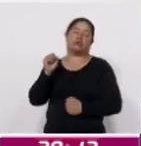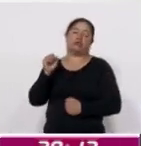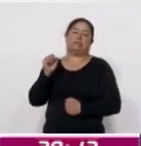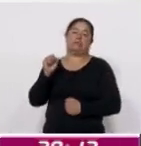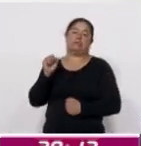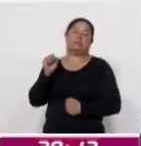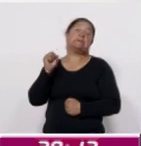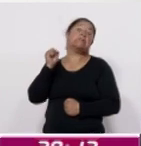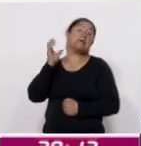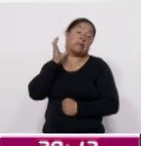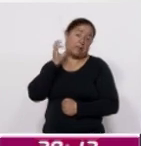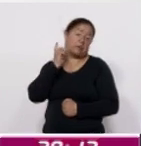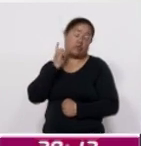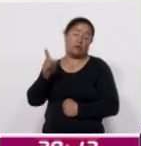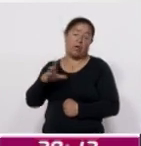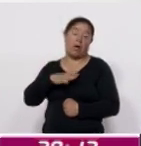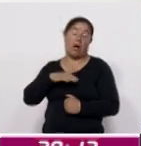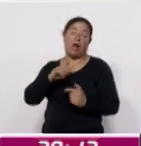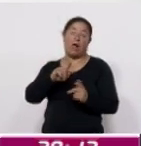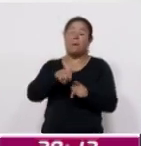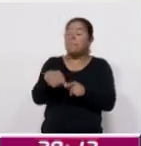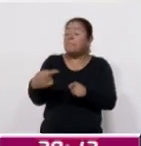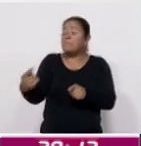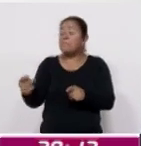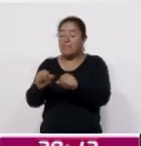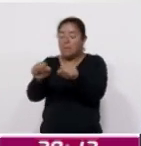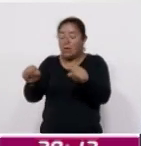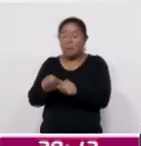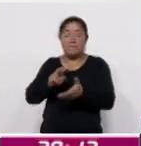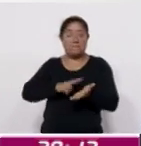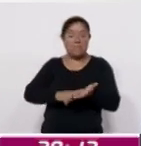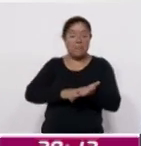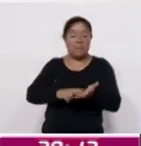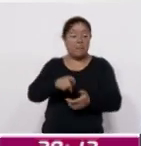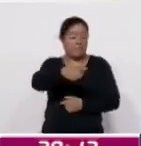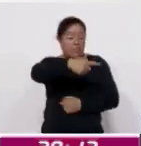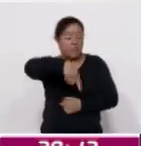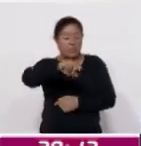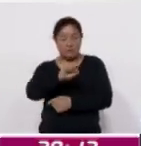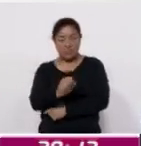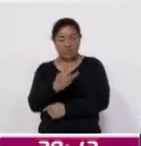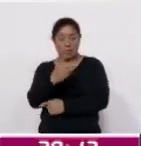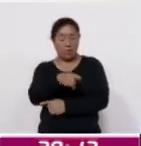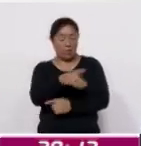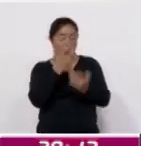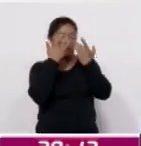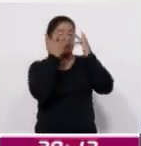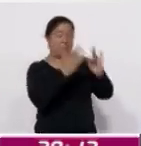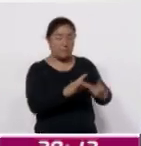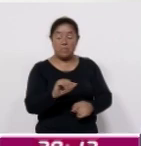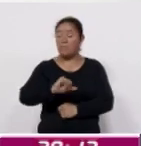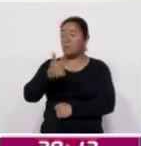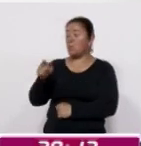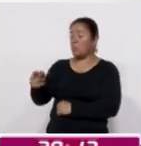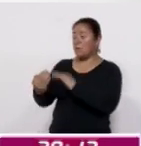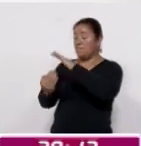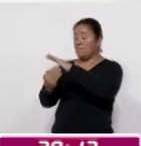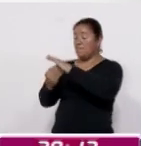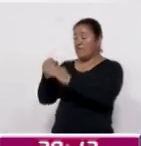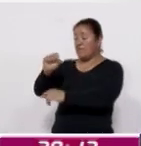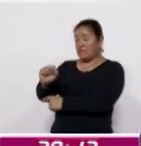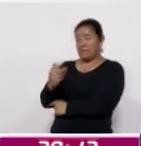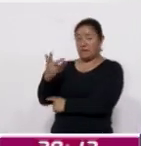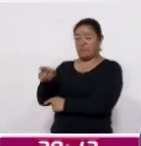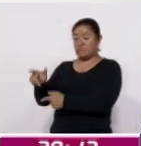la mesa saliente de la 64 y la mesa de la entrante de la 65